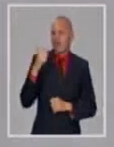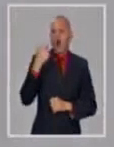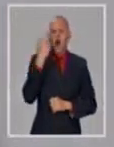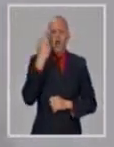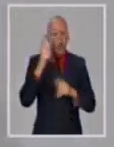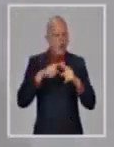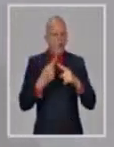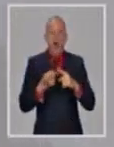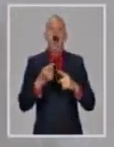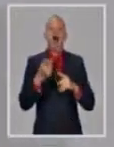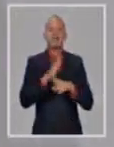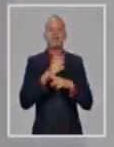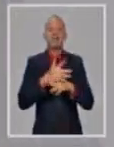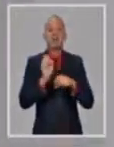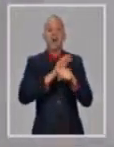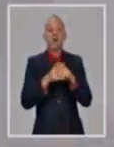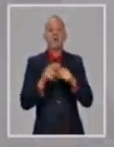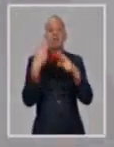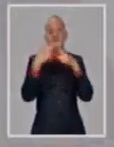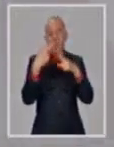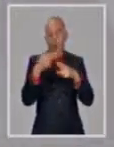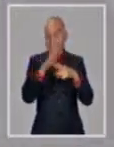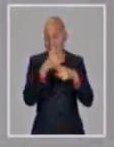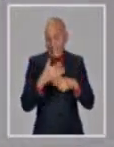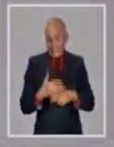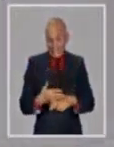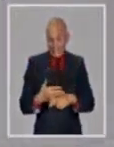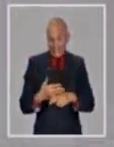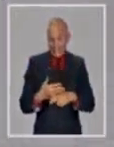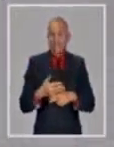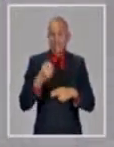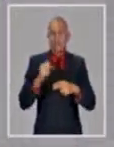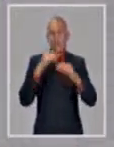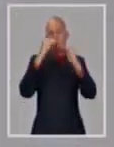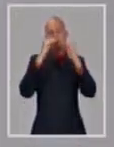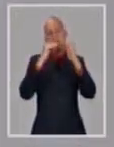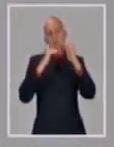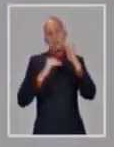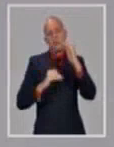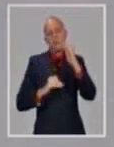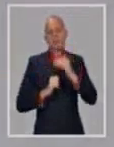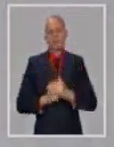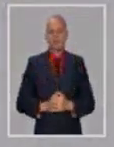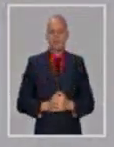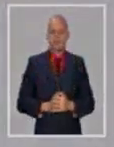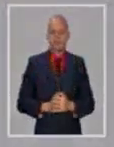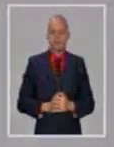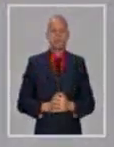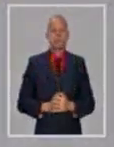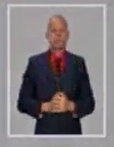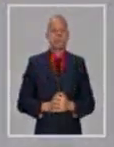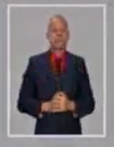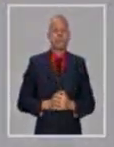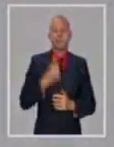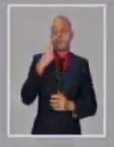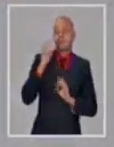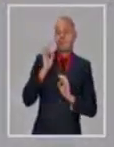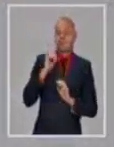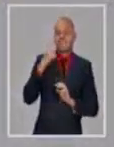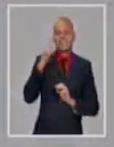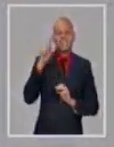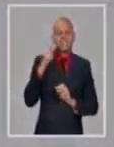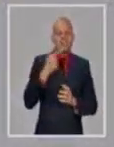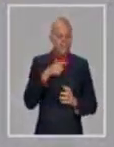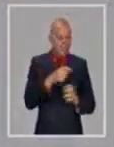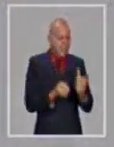en una muestra que realmente es pequeña, pero hubo una entrada realmente, porque esto es parte de lo que pasa en el mundo, porque nadie